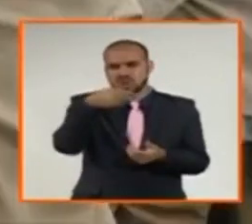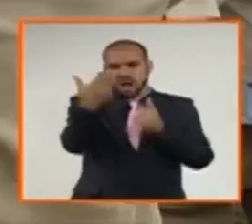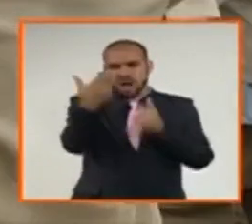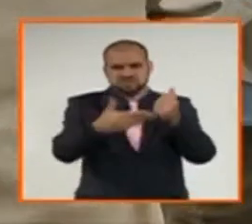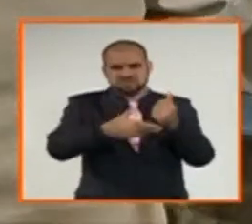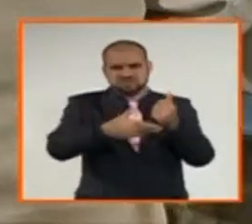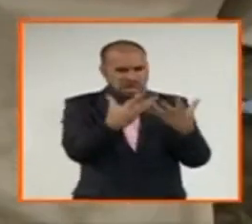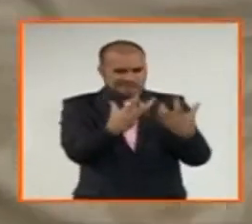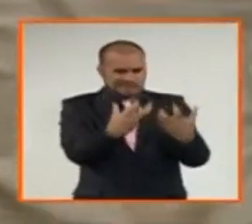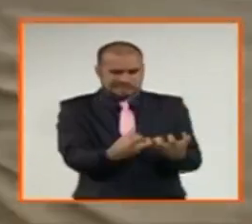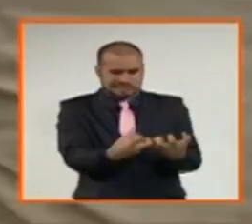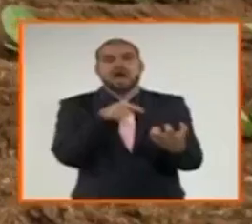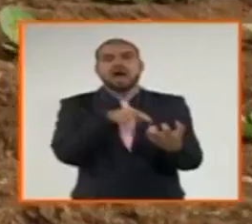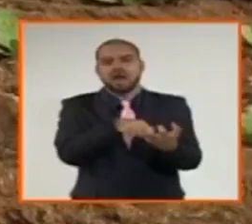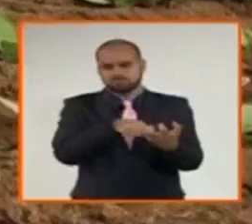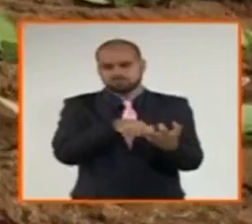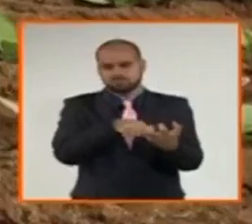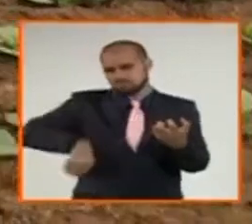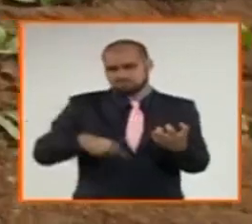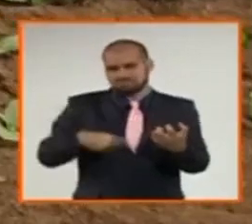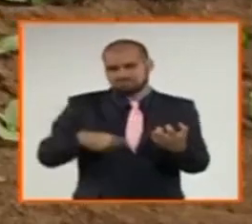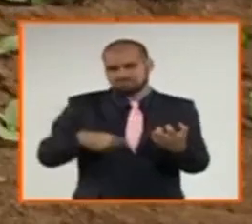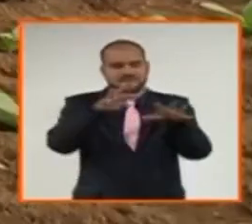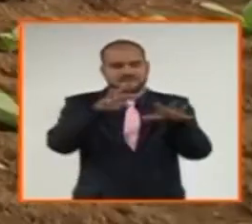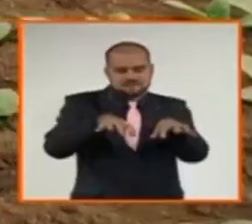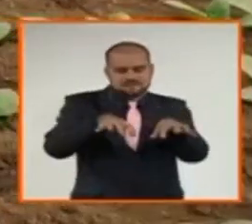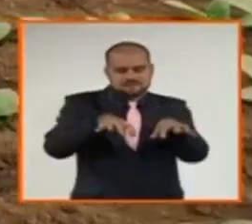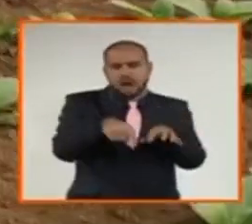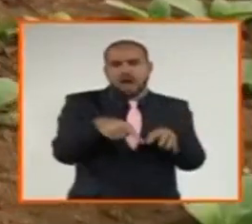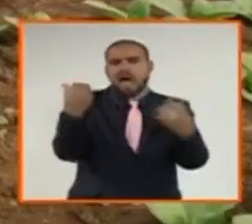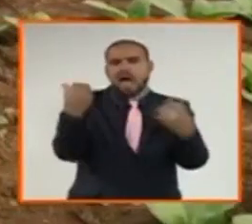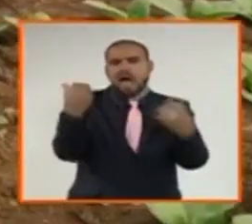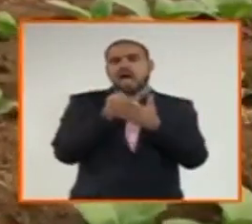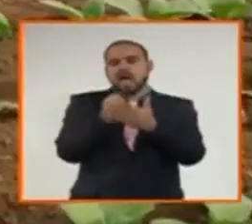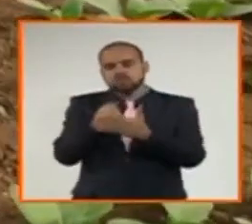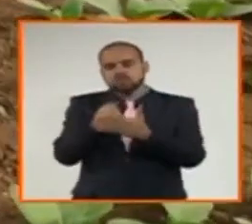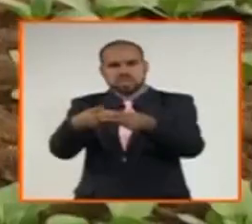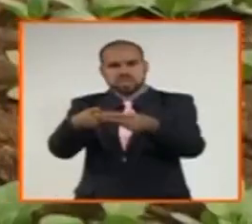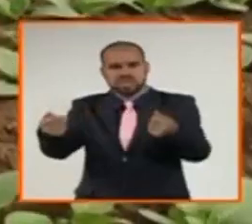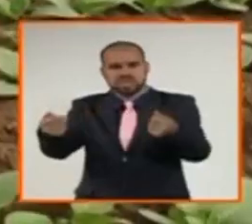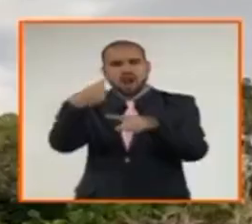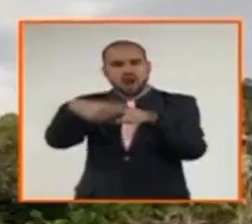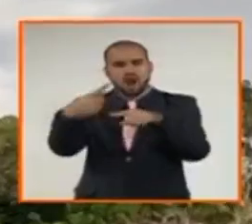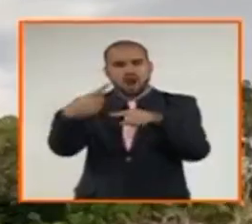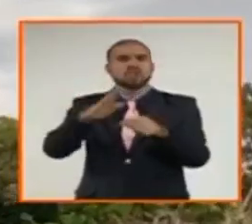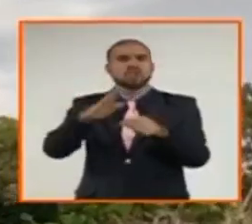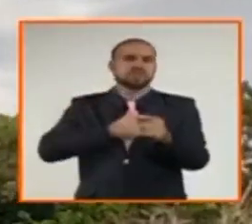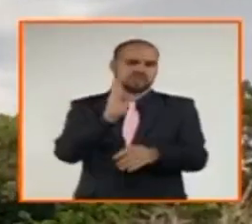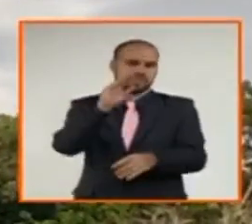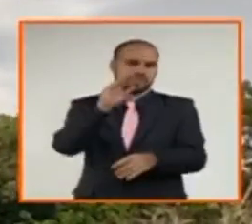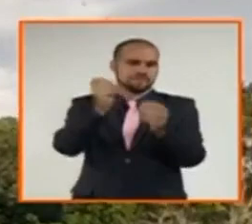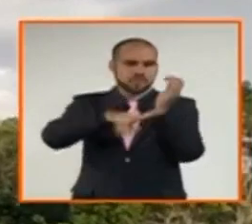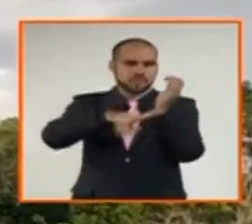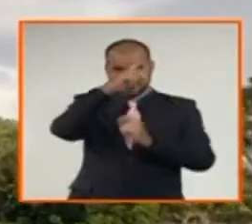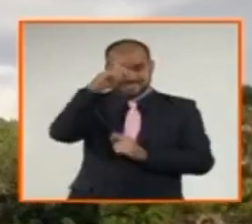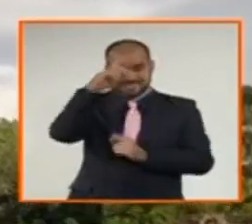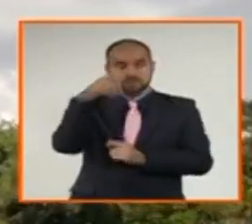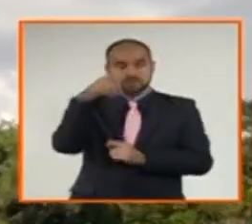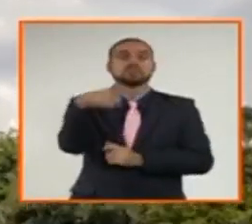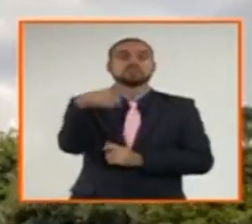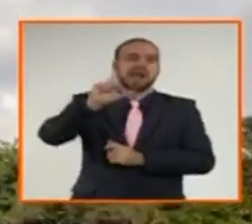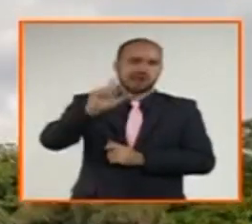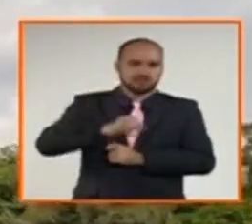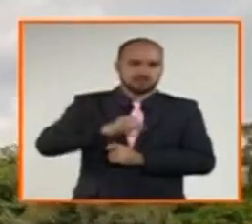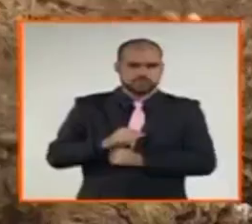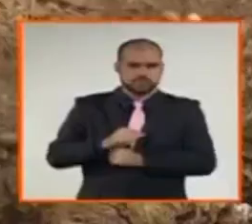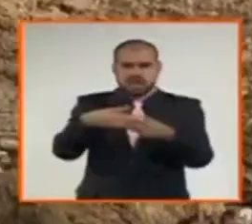Producción Agropecuaria Aramis Pérez de Cabaiguan, donde aplican un programa de mejoramiento y conservación de los suelos con el apoyo de especialistas